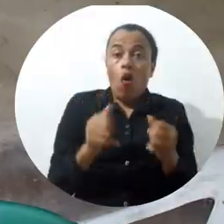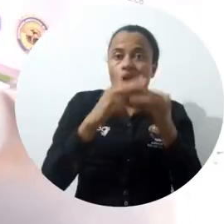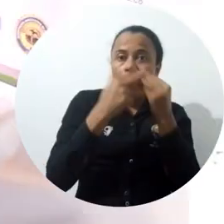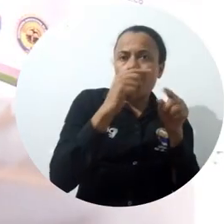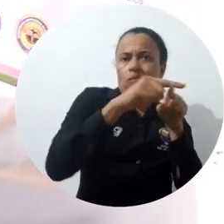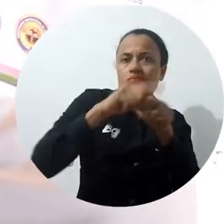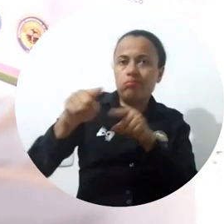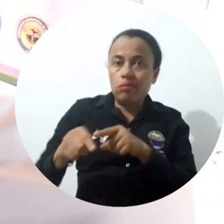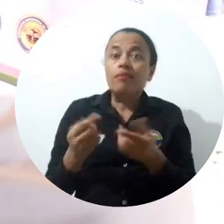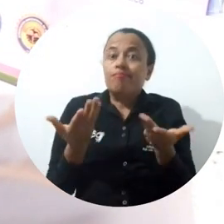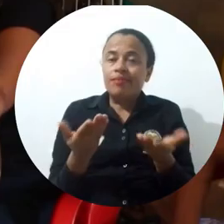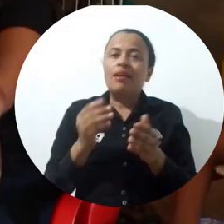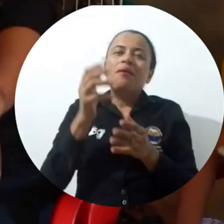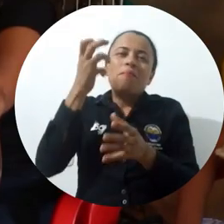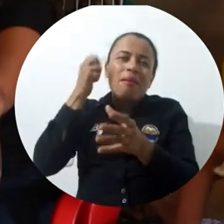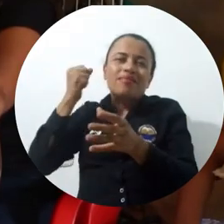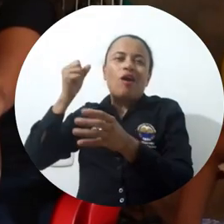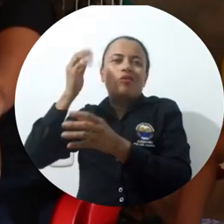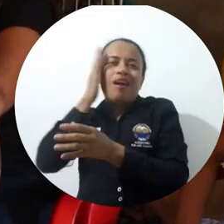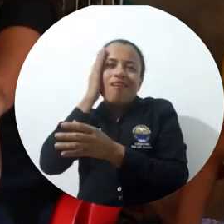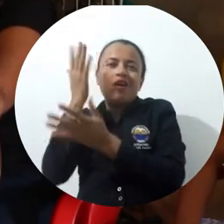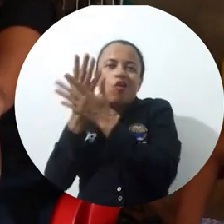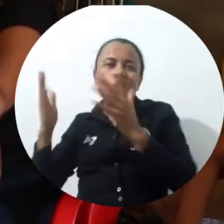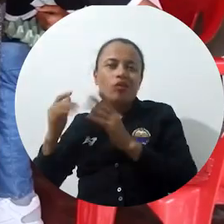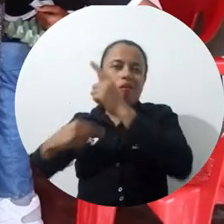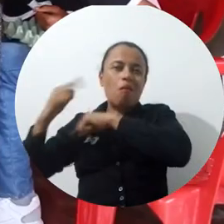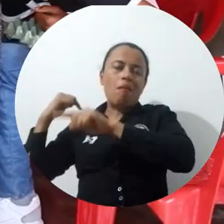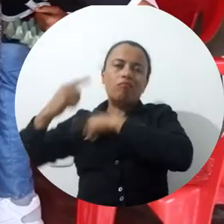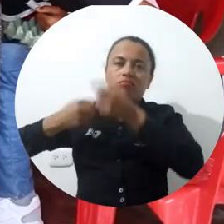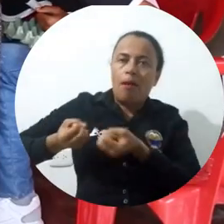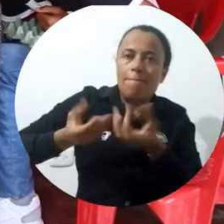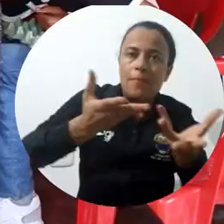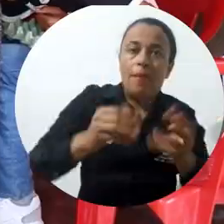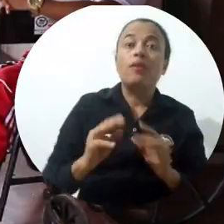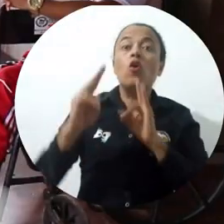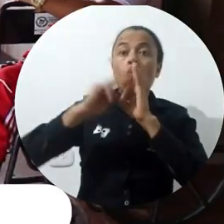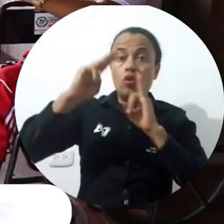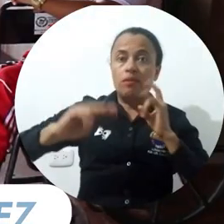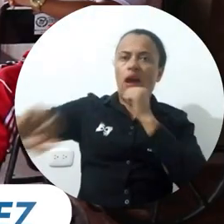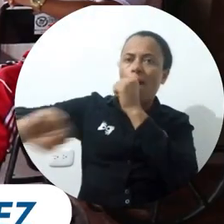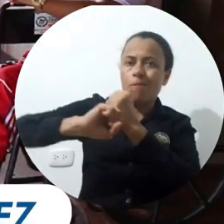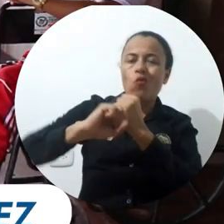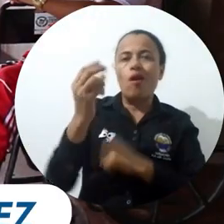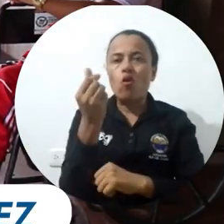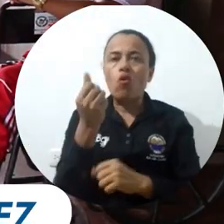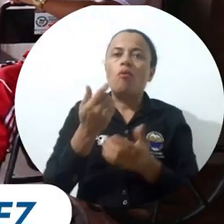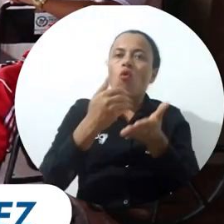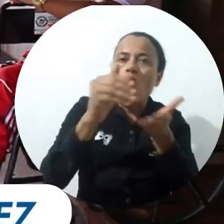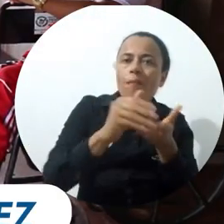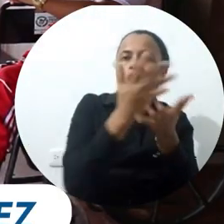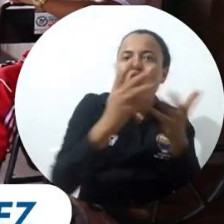y poder transmitirle a ellos todos esos saberes ancestrales. La universidad nos hizo un apoyo económico para comprar lo que fueron las